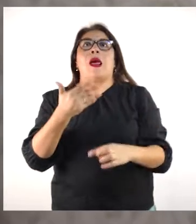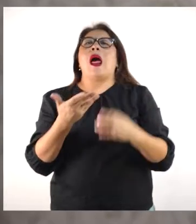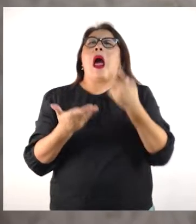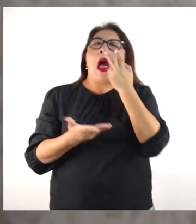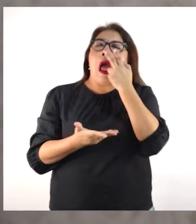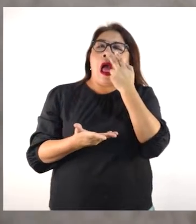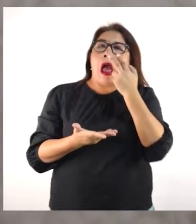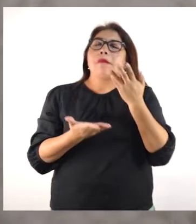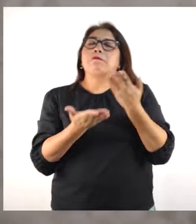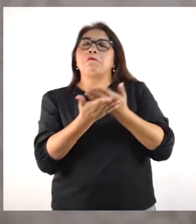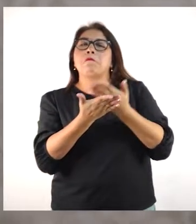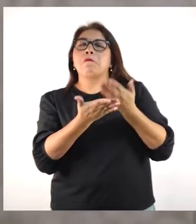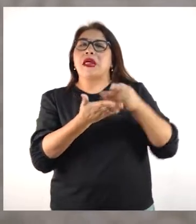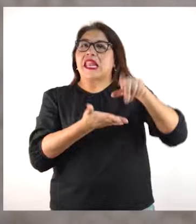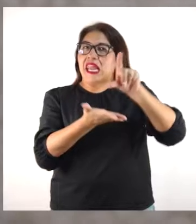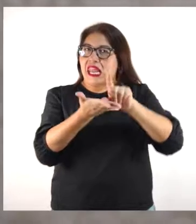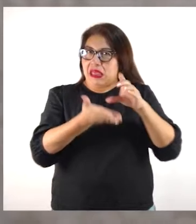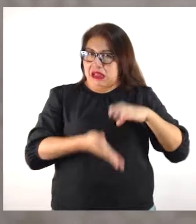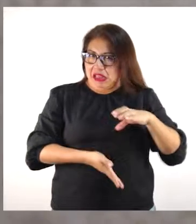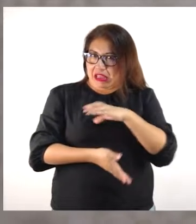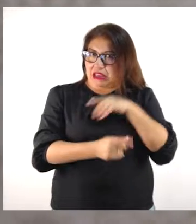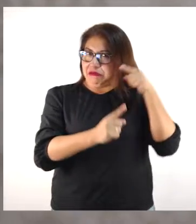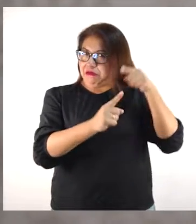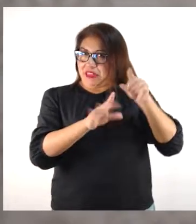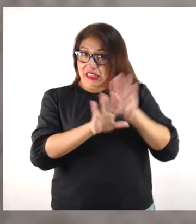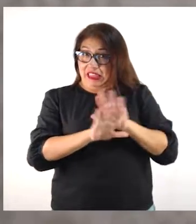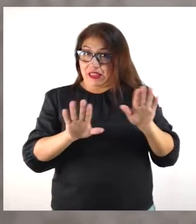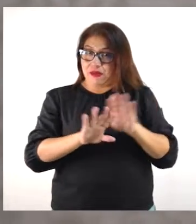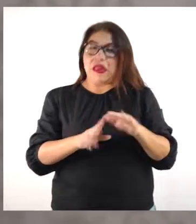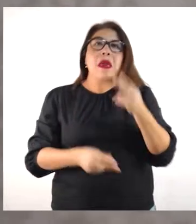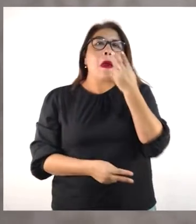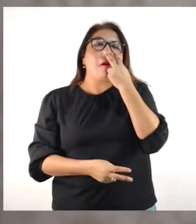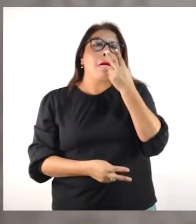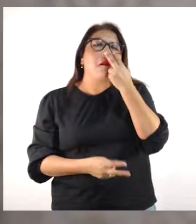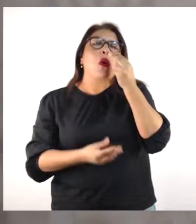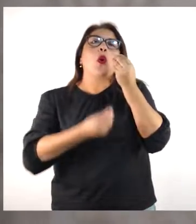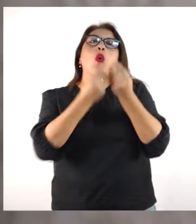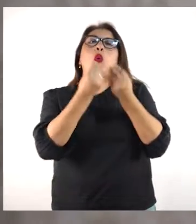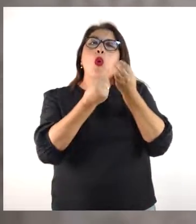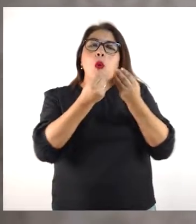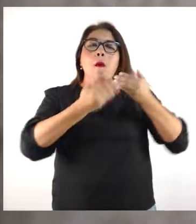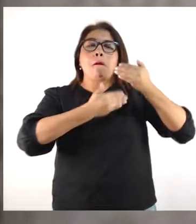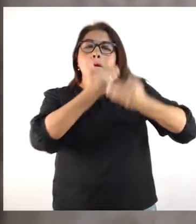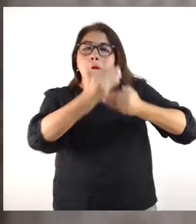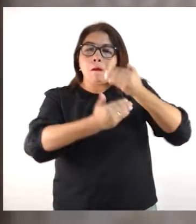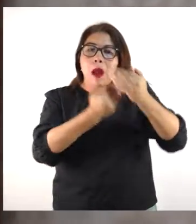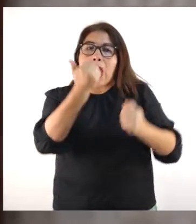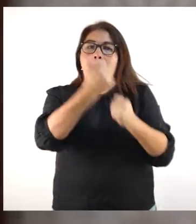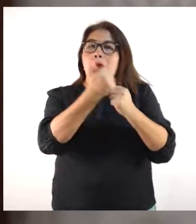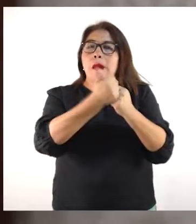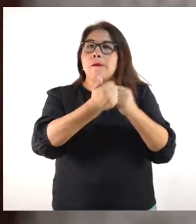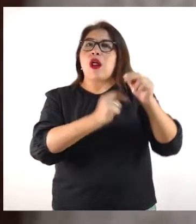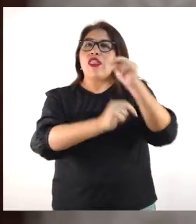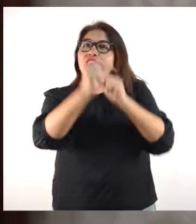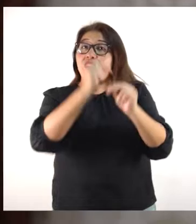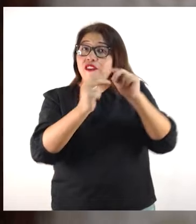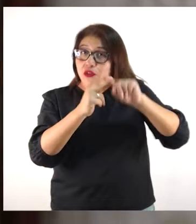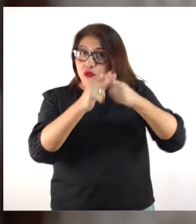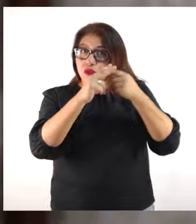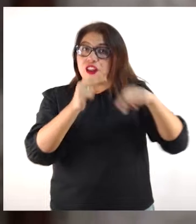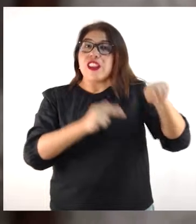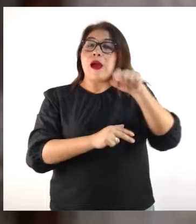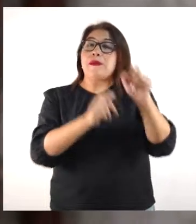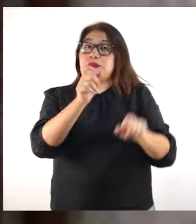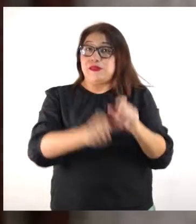piloto para Lima y Callao y ver de qué manera apoyamos el emprendimiento de personas